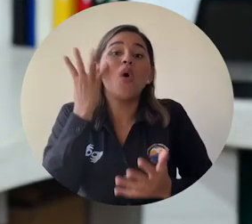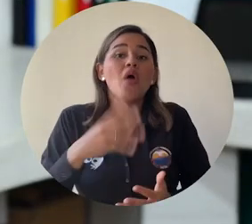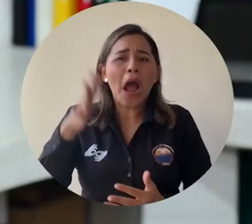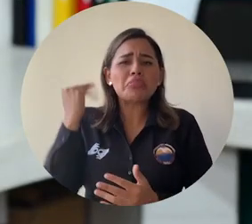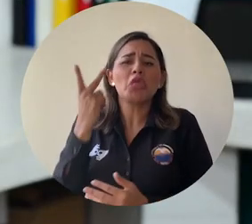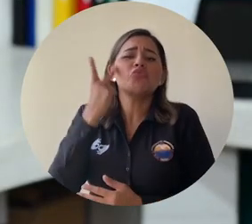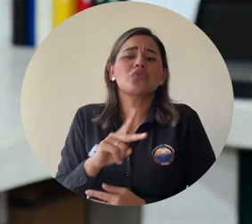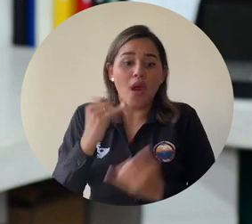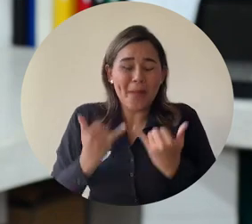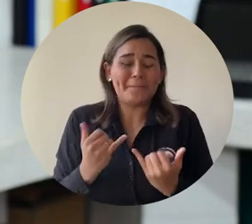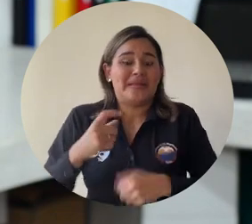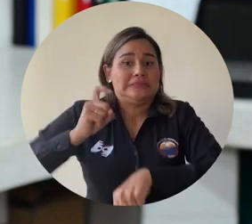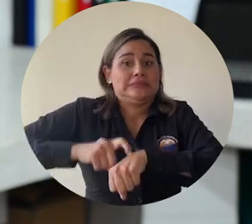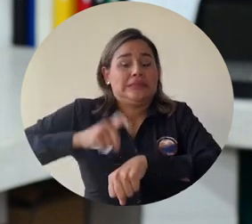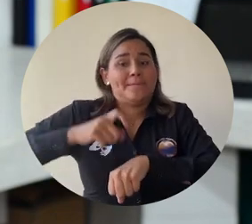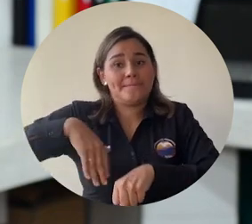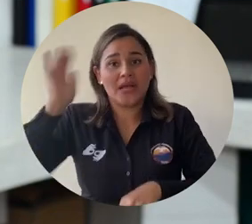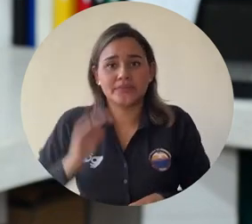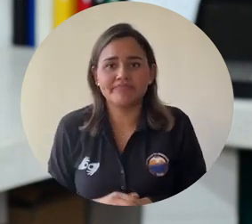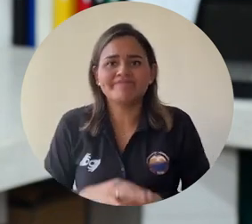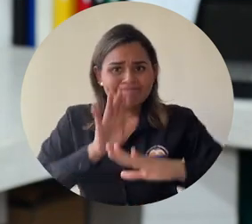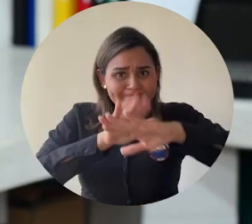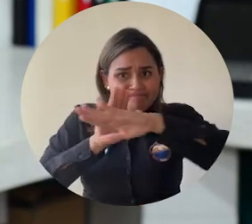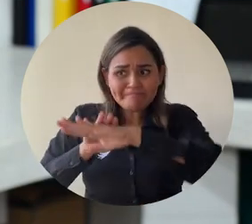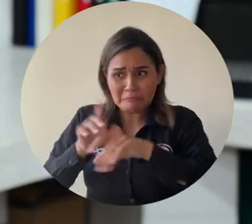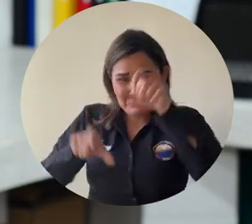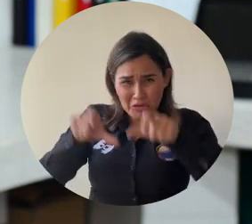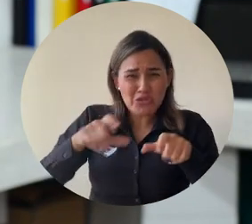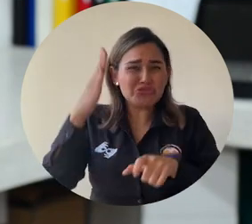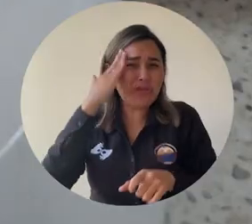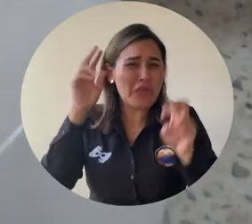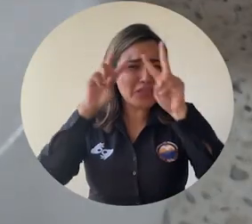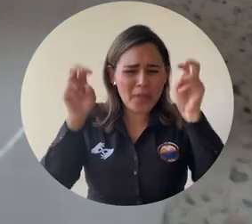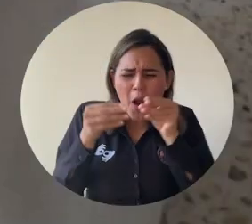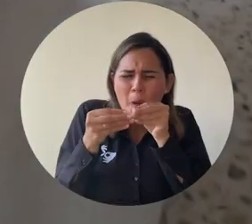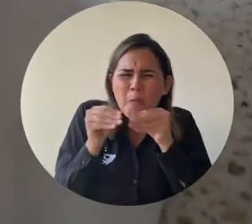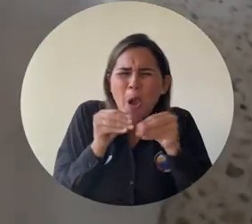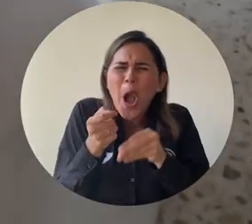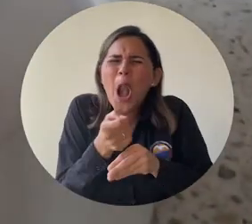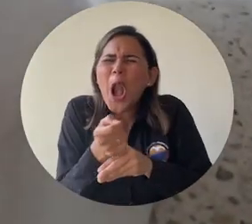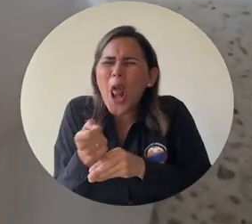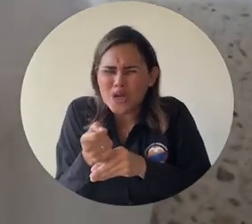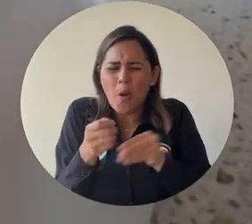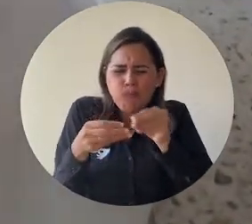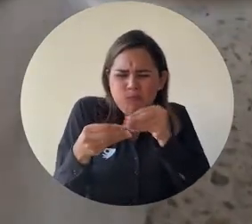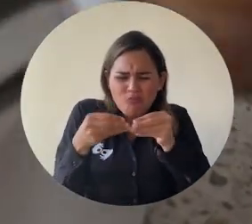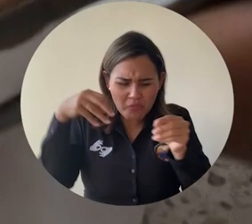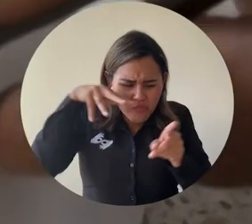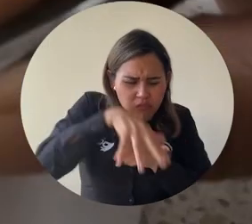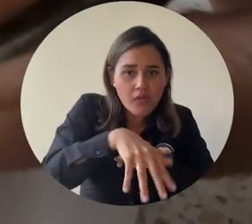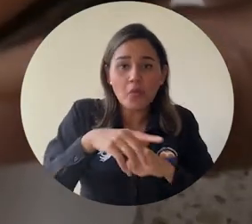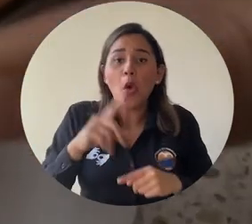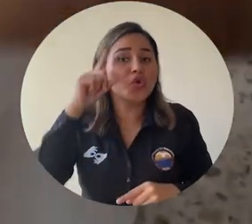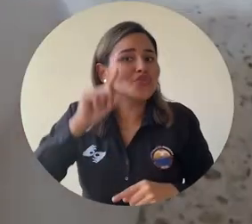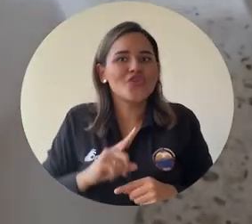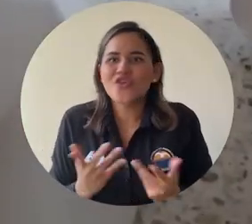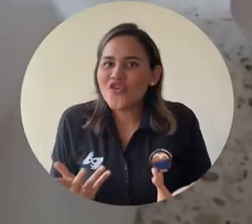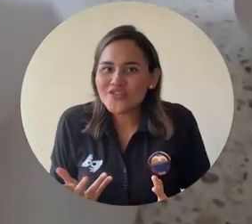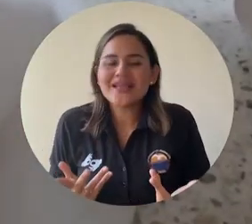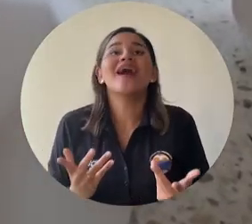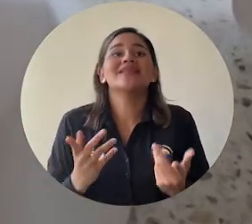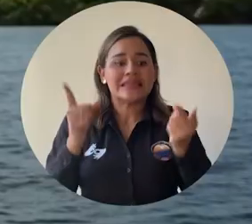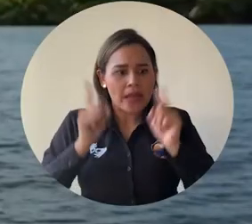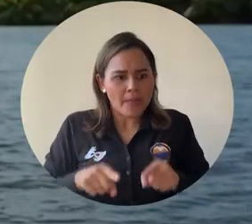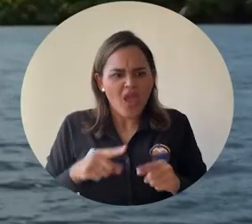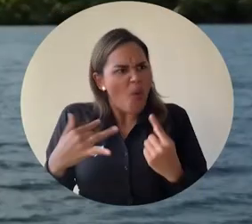el microplástico, desconocía las implicaciones del microplástico y por ende todo lo que puede acarrear esa contaminación en sus